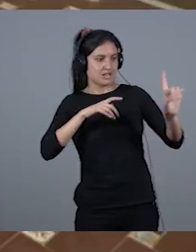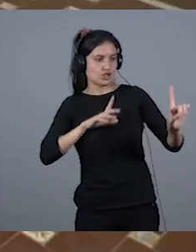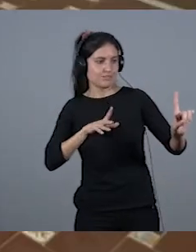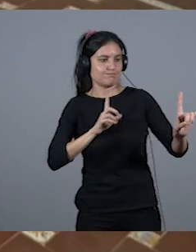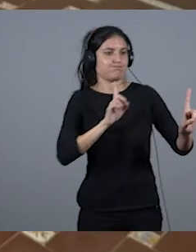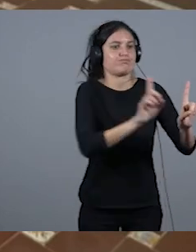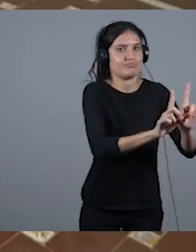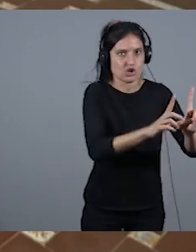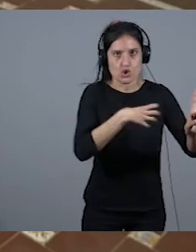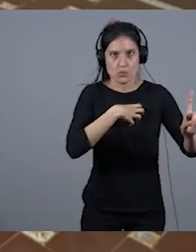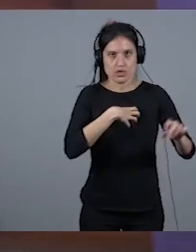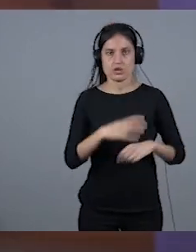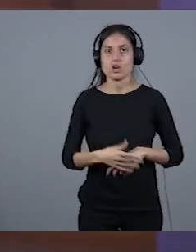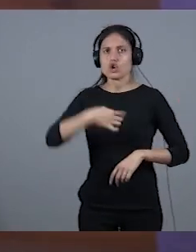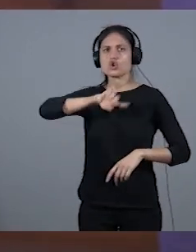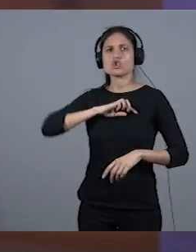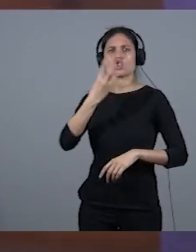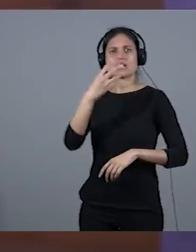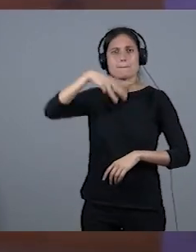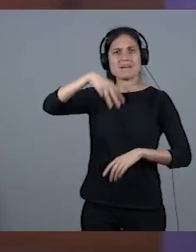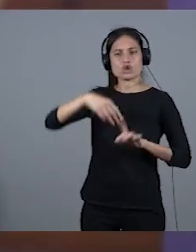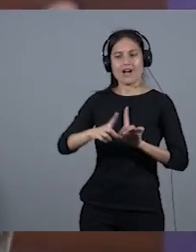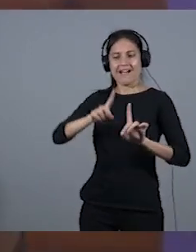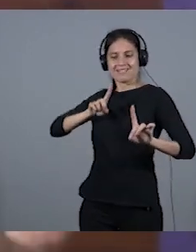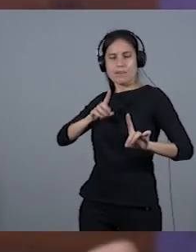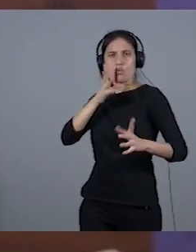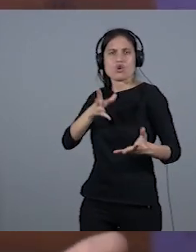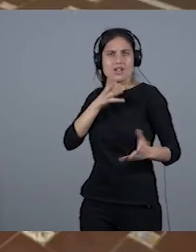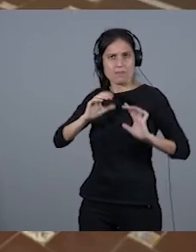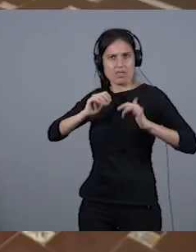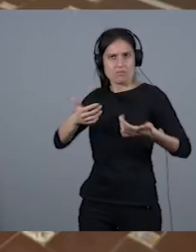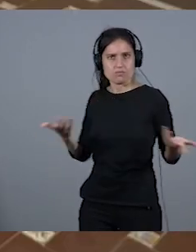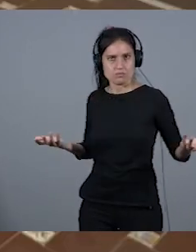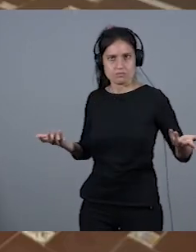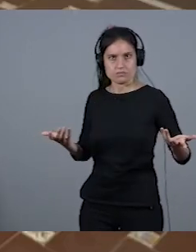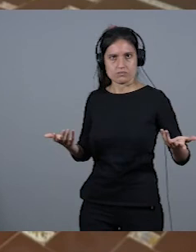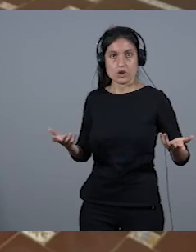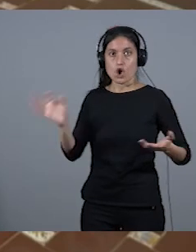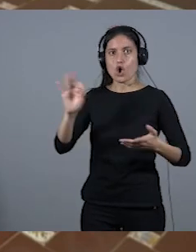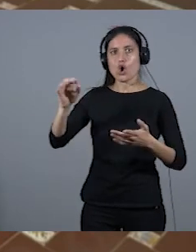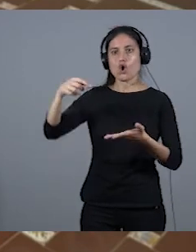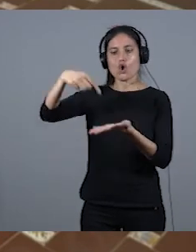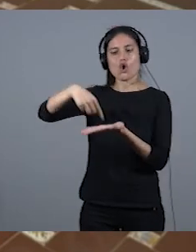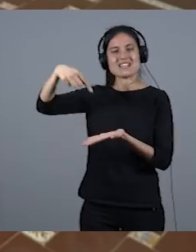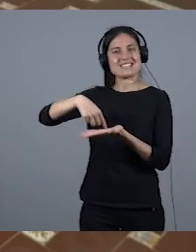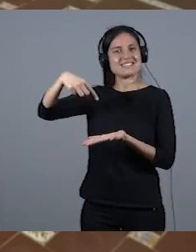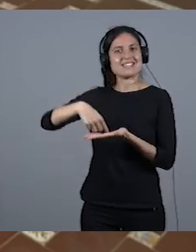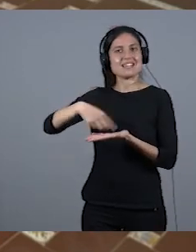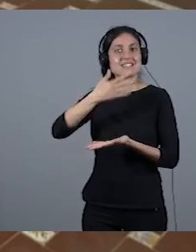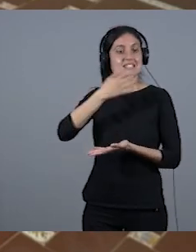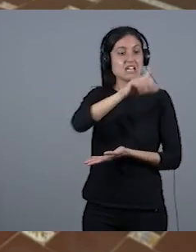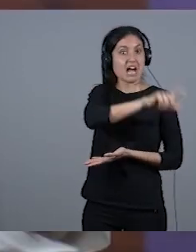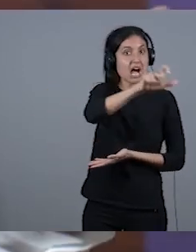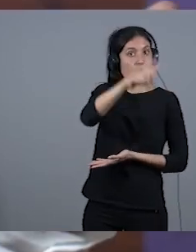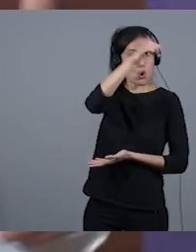¿Por qué tenemos que salir nosotras de tres metros más atrás? ¿Por qué se nos exigen ciertas cosas que no se les exigen a los demás? ¿Por qué encima